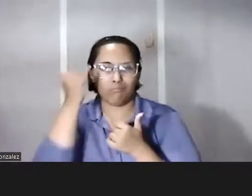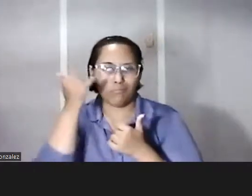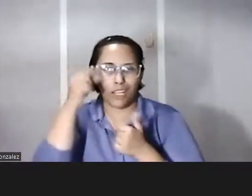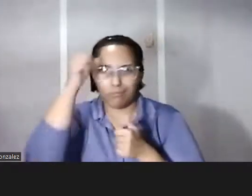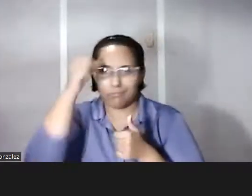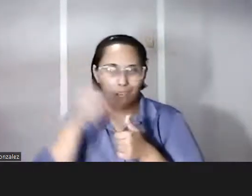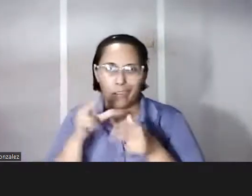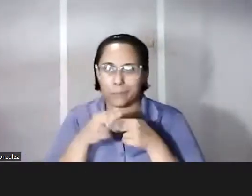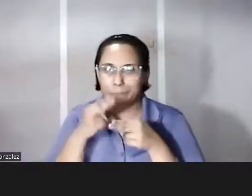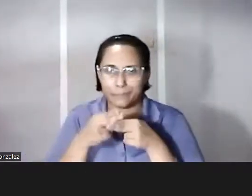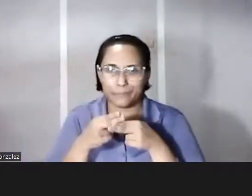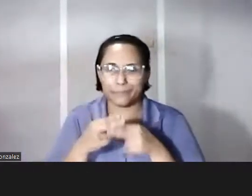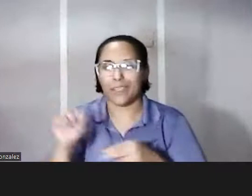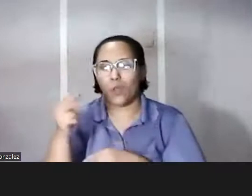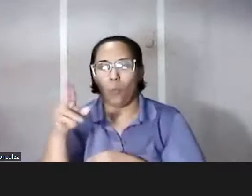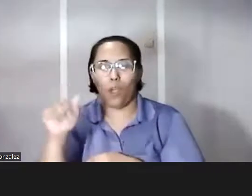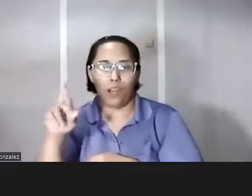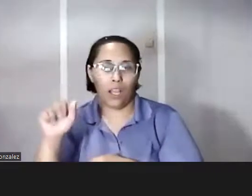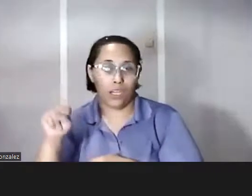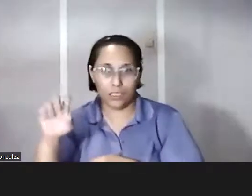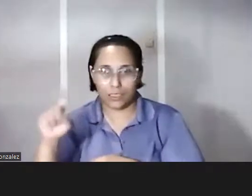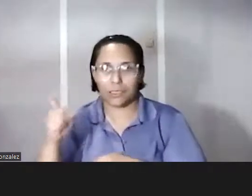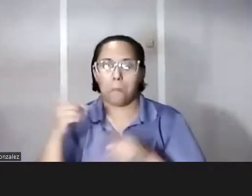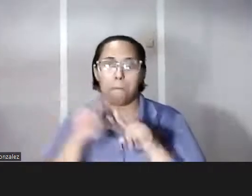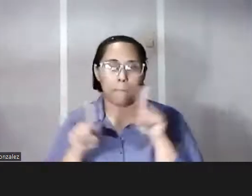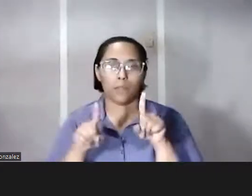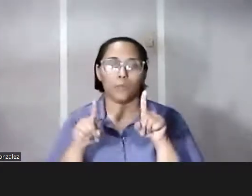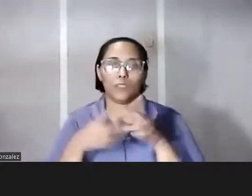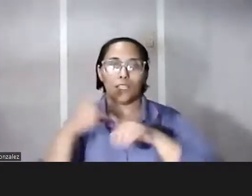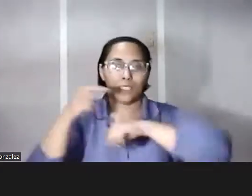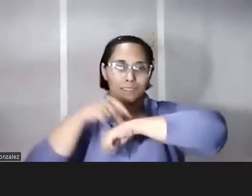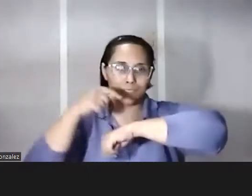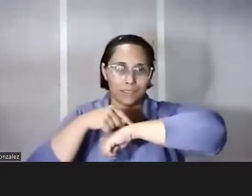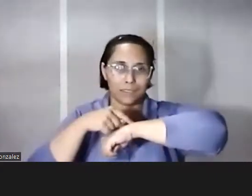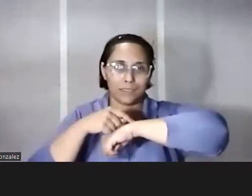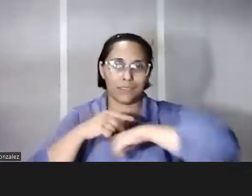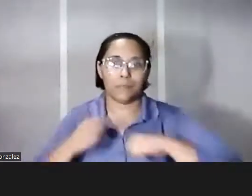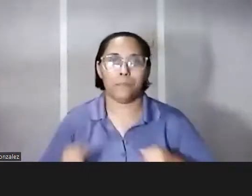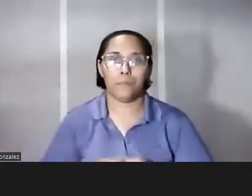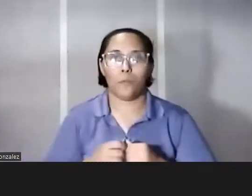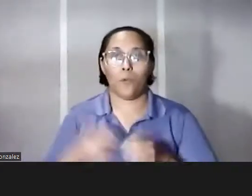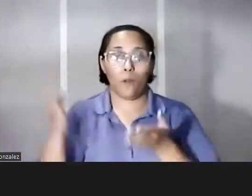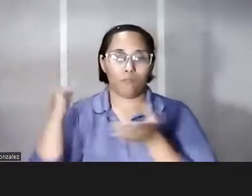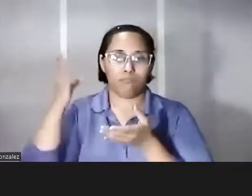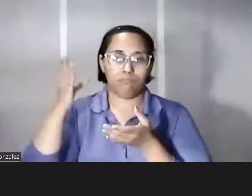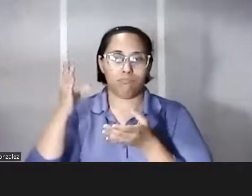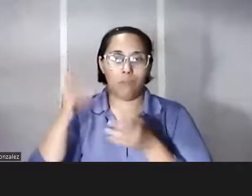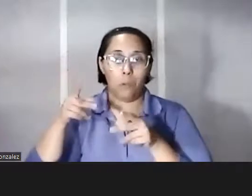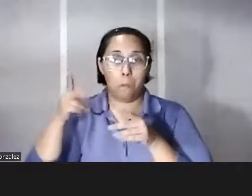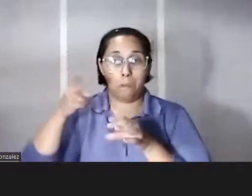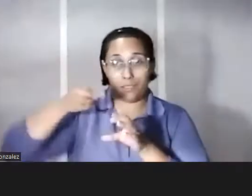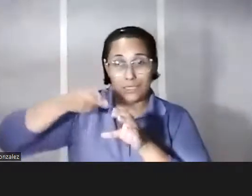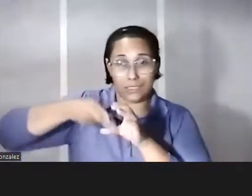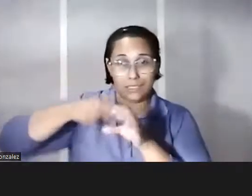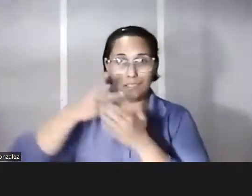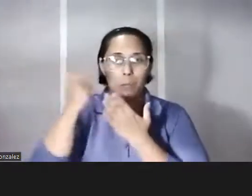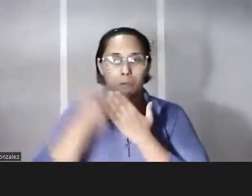aparte Warionex pero ellos si en un periodo un momento dado fueron parte de la programación